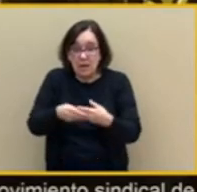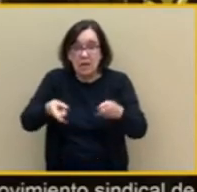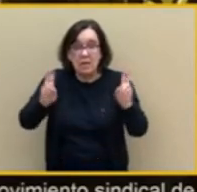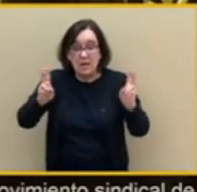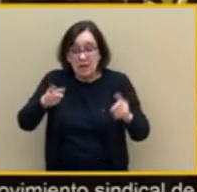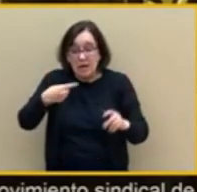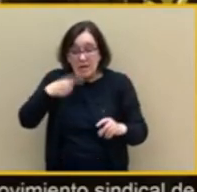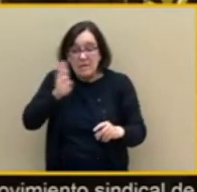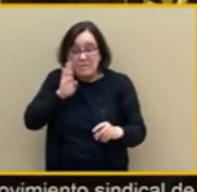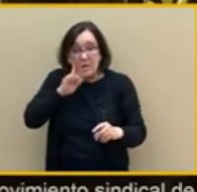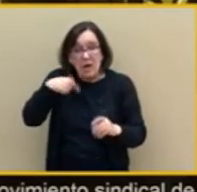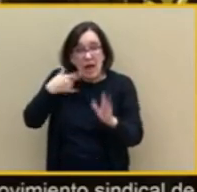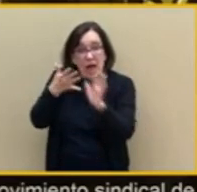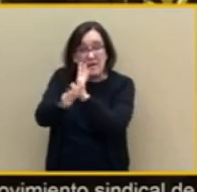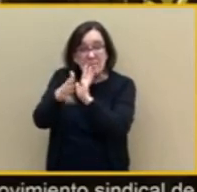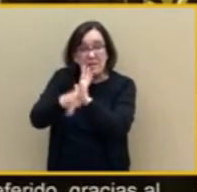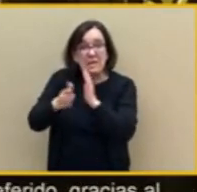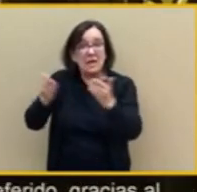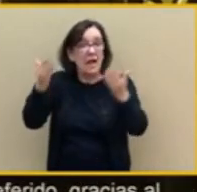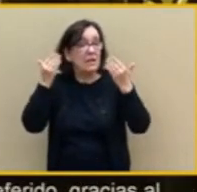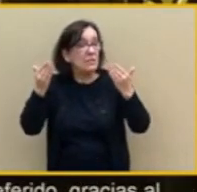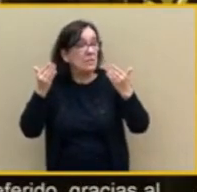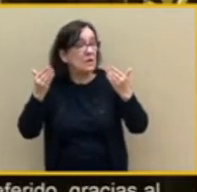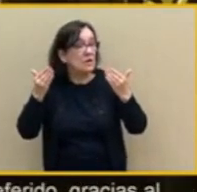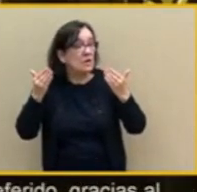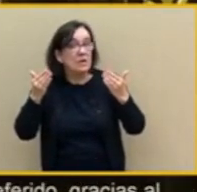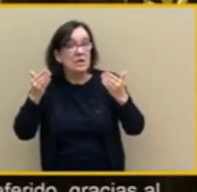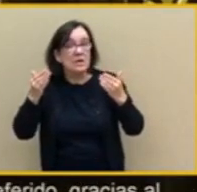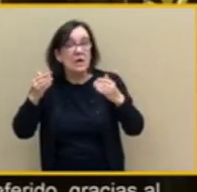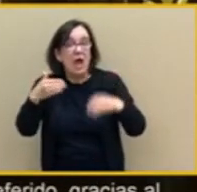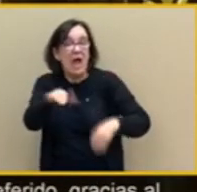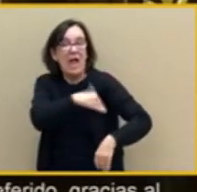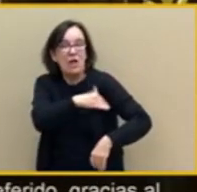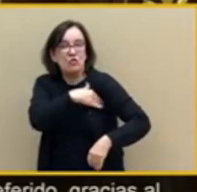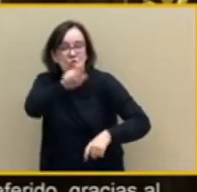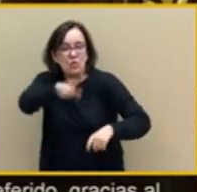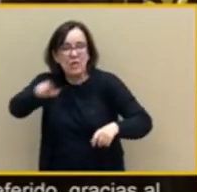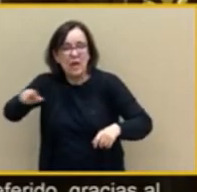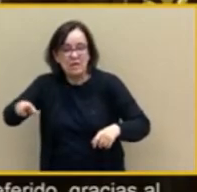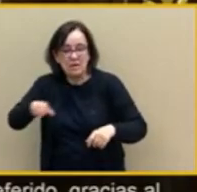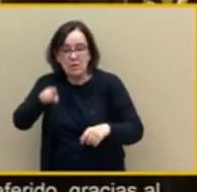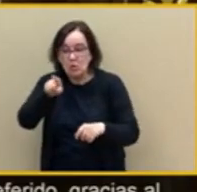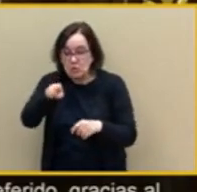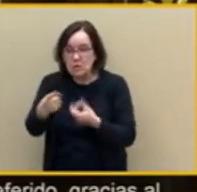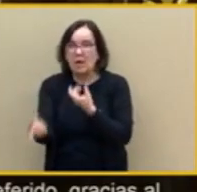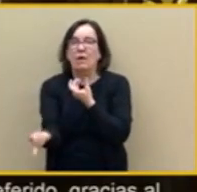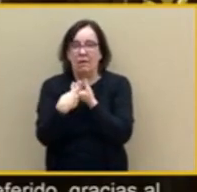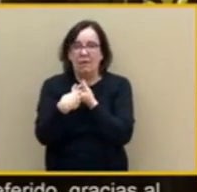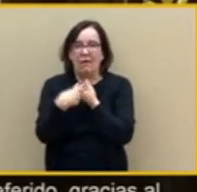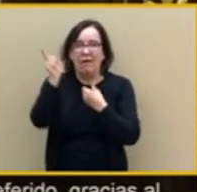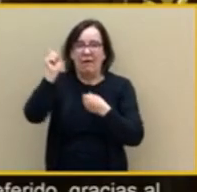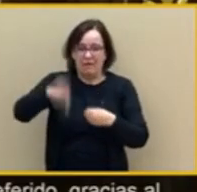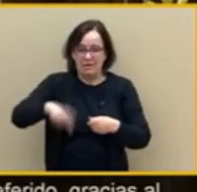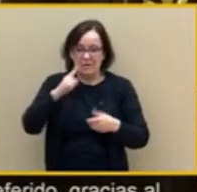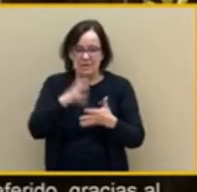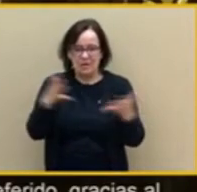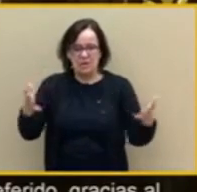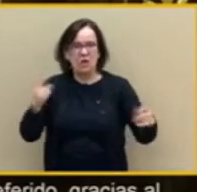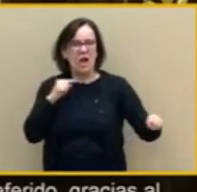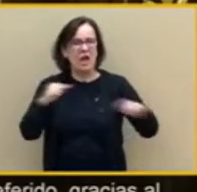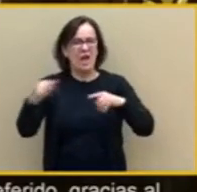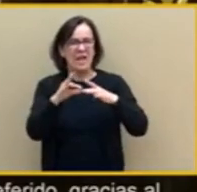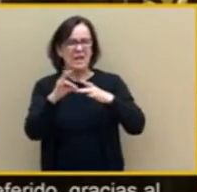estudiantil del que usted formó parte y era un gran dirigente destacado. Hemos llegado también hasta aquí,